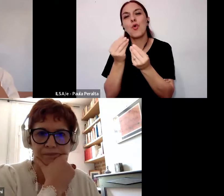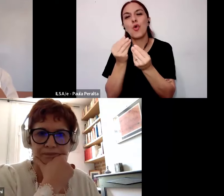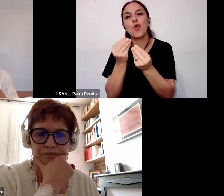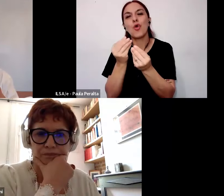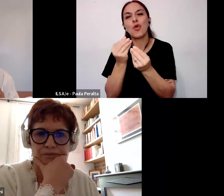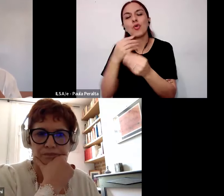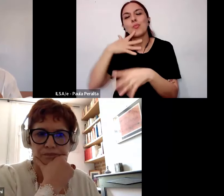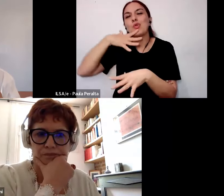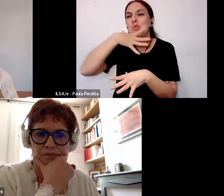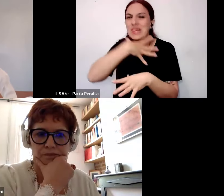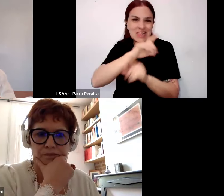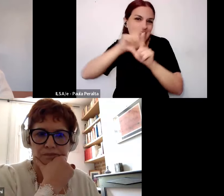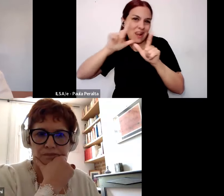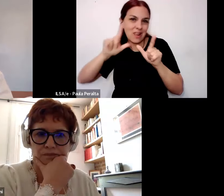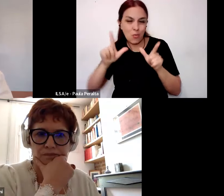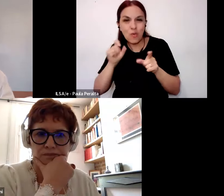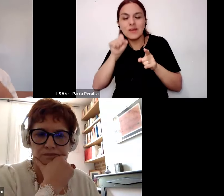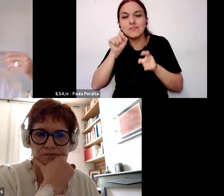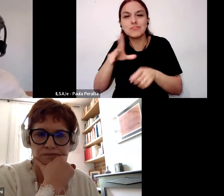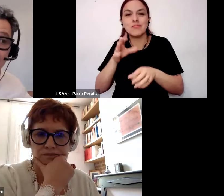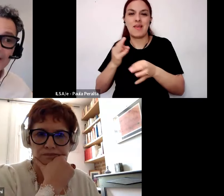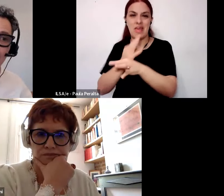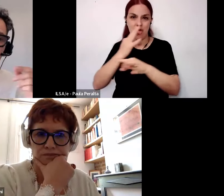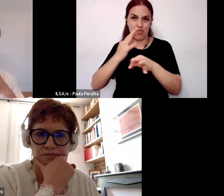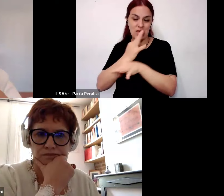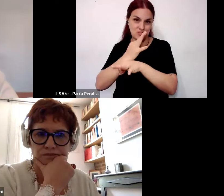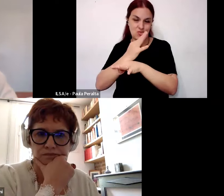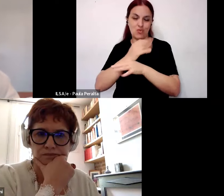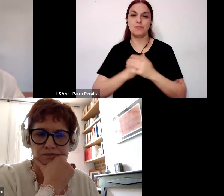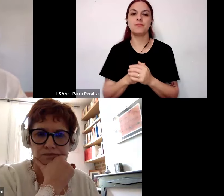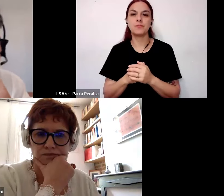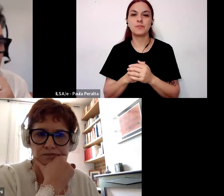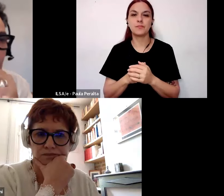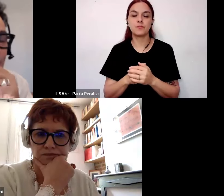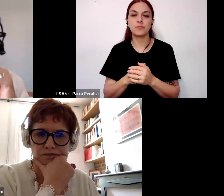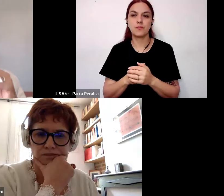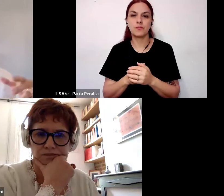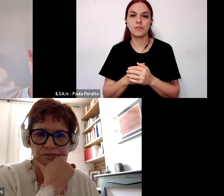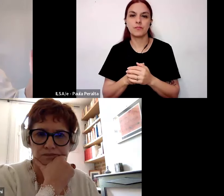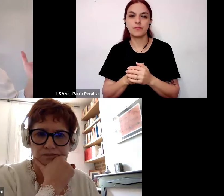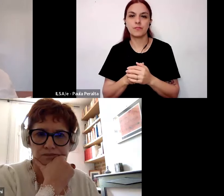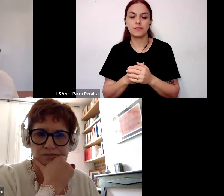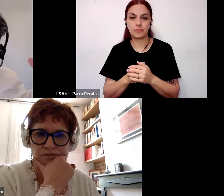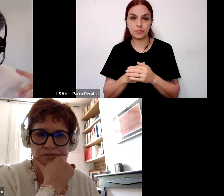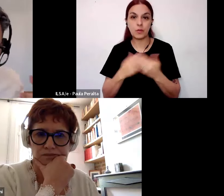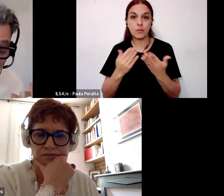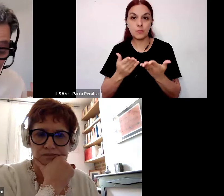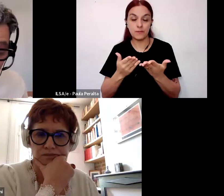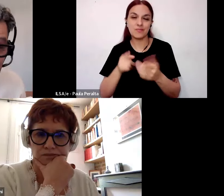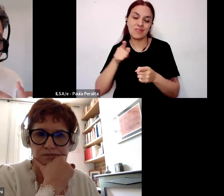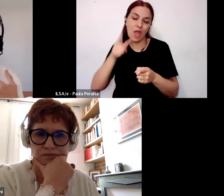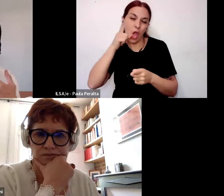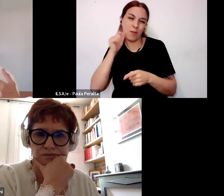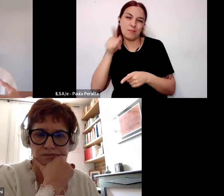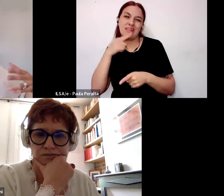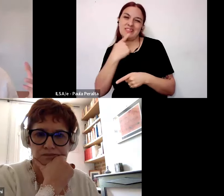el lenguaje de la educación informada en estas formas de saber para los docentes La Rosa dice en el otro lado